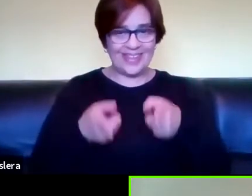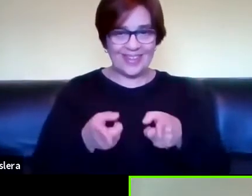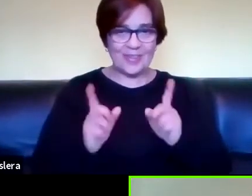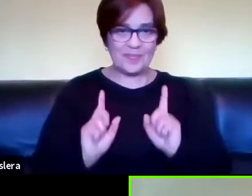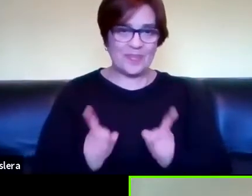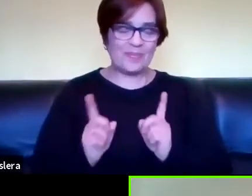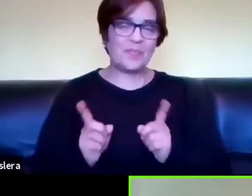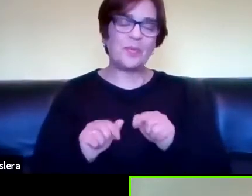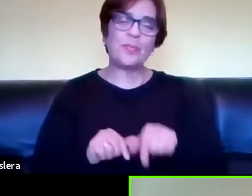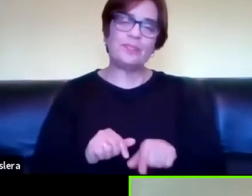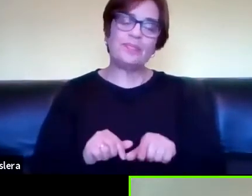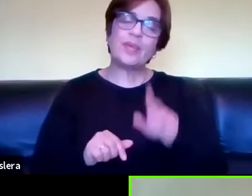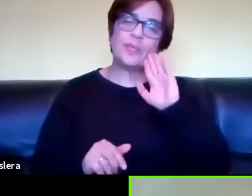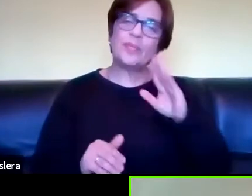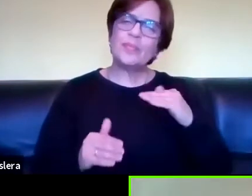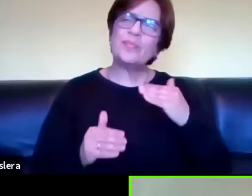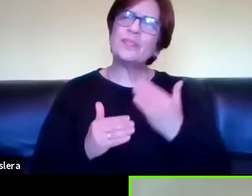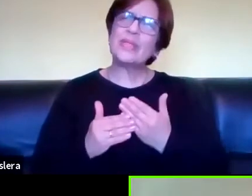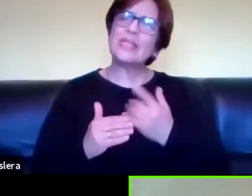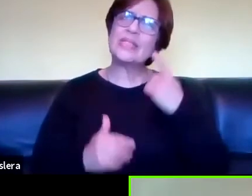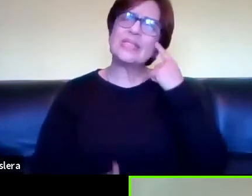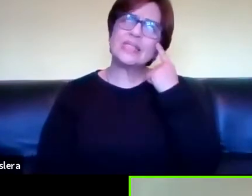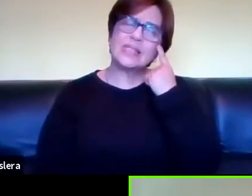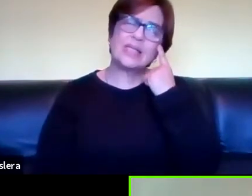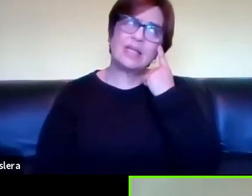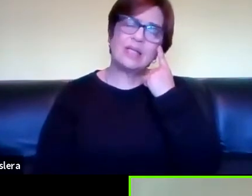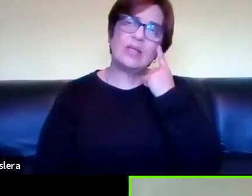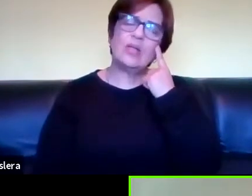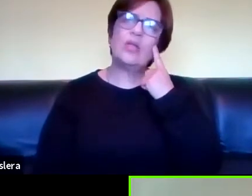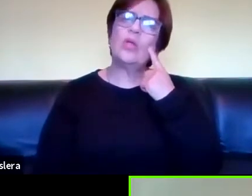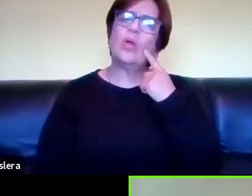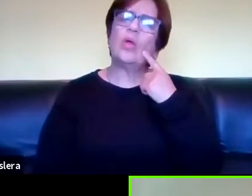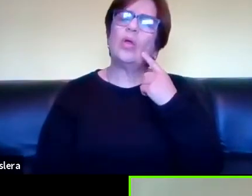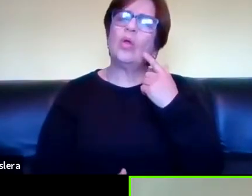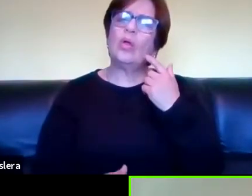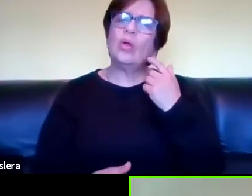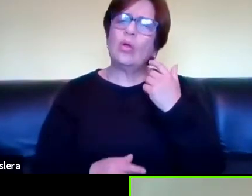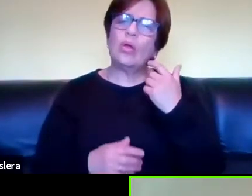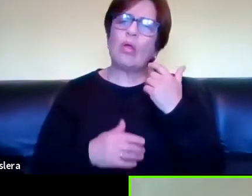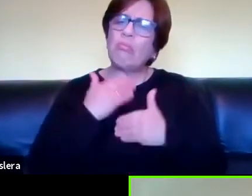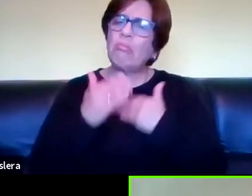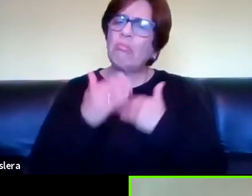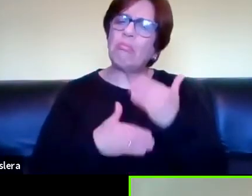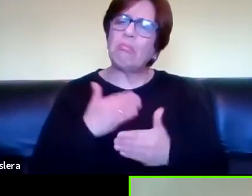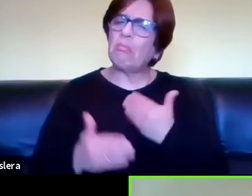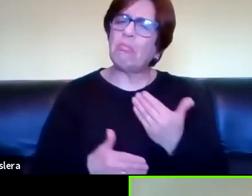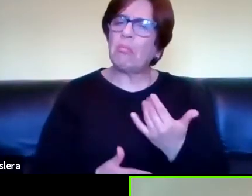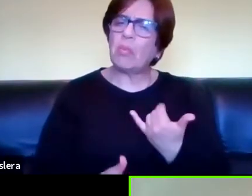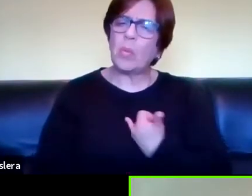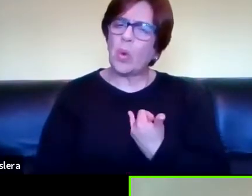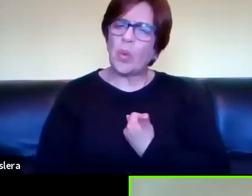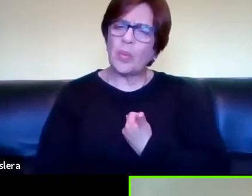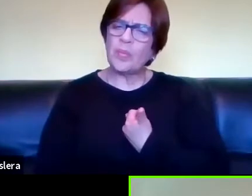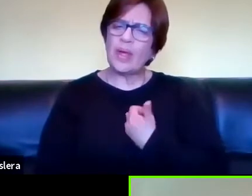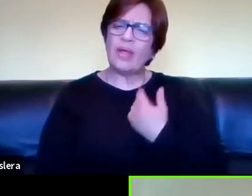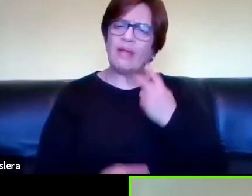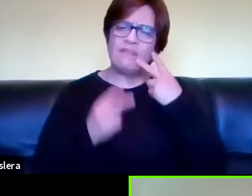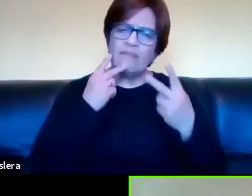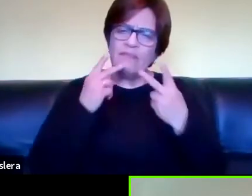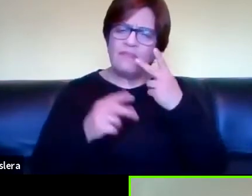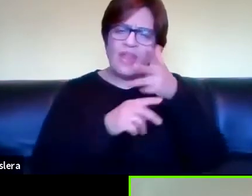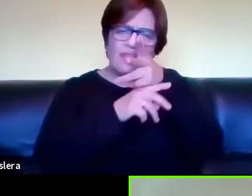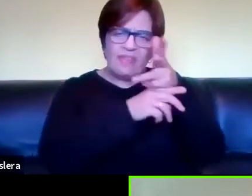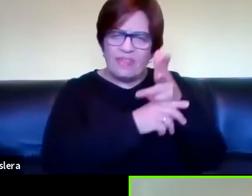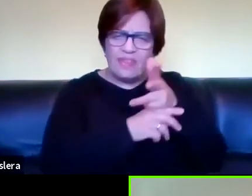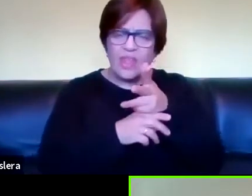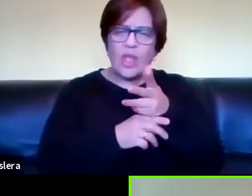planteándonos ver cómo está funcionando digamos las visograbaciones y las audiovisograbaciones en